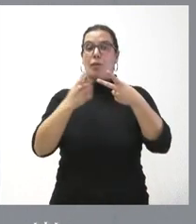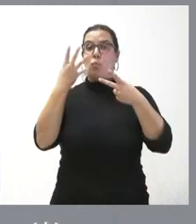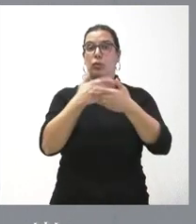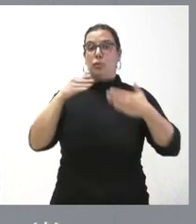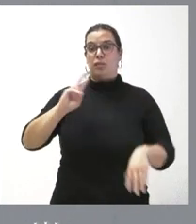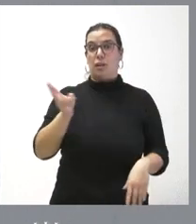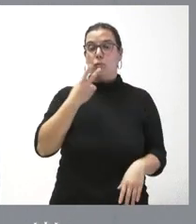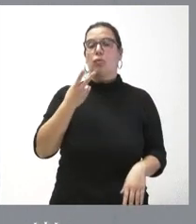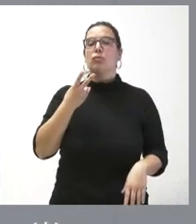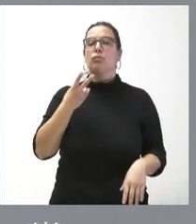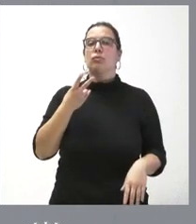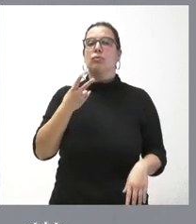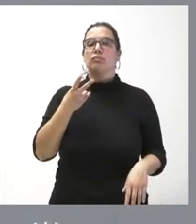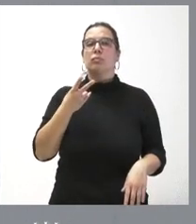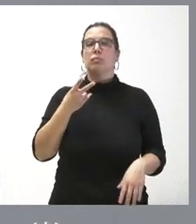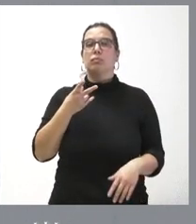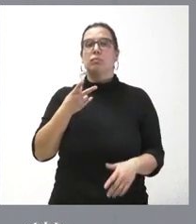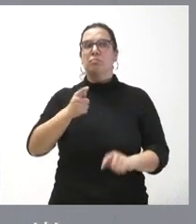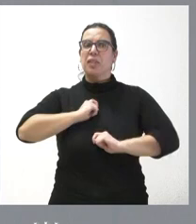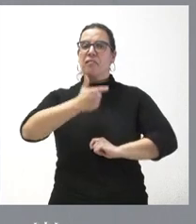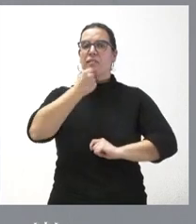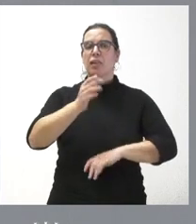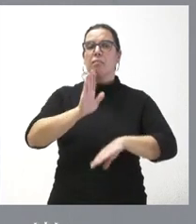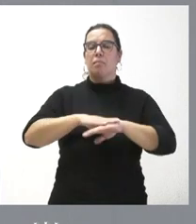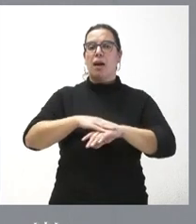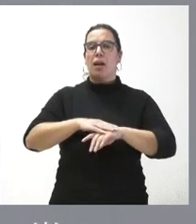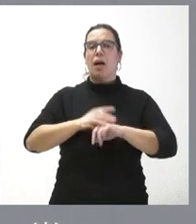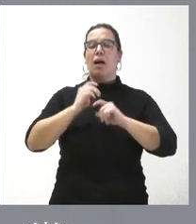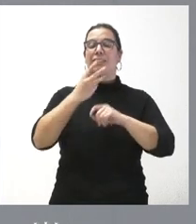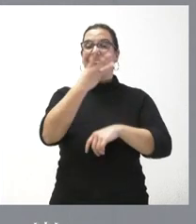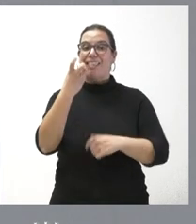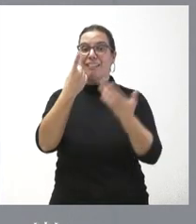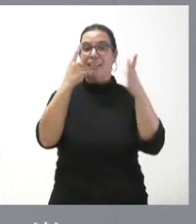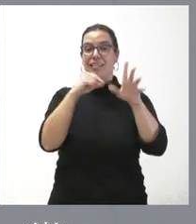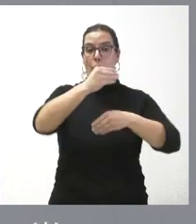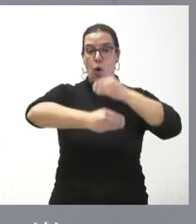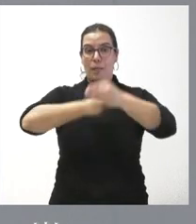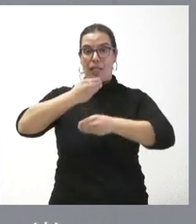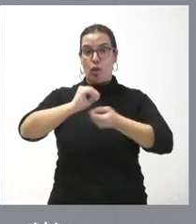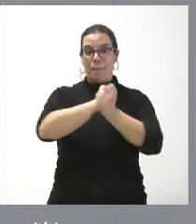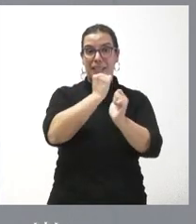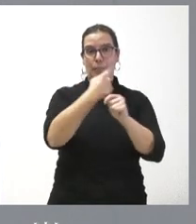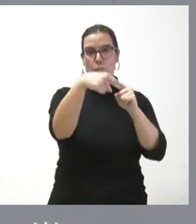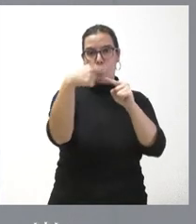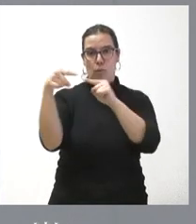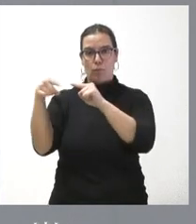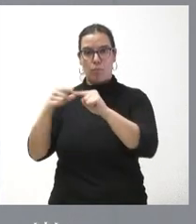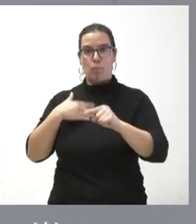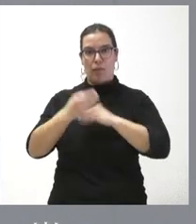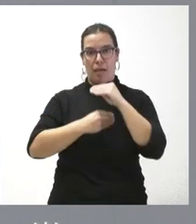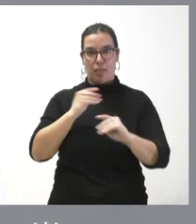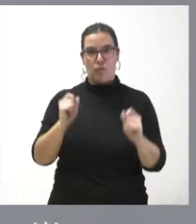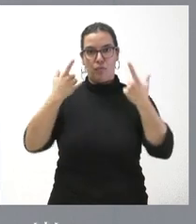nos van a permitir formalizar 360 operaciones de préstamo. Estamos hablando